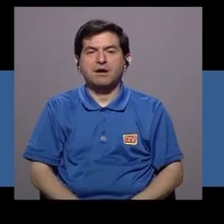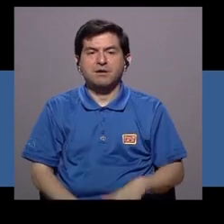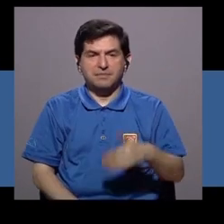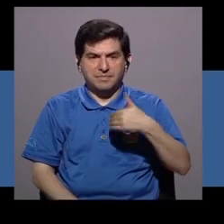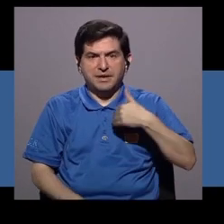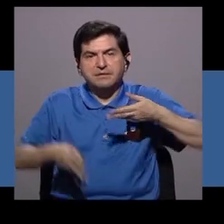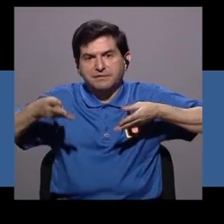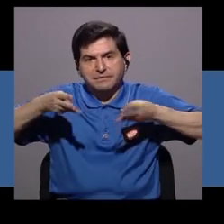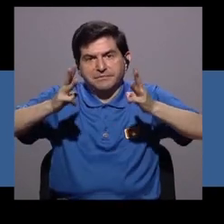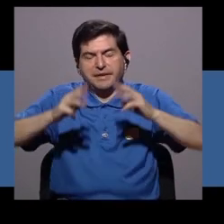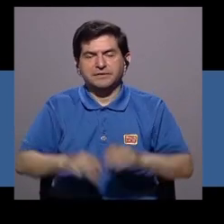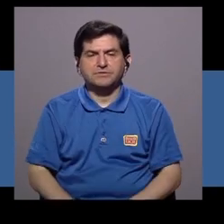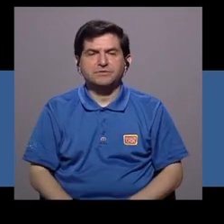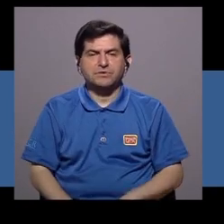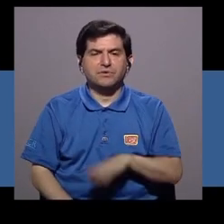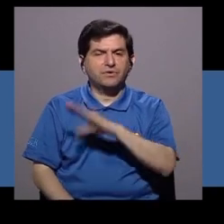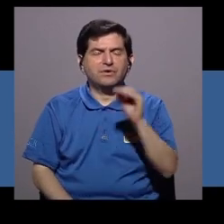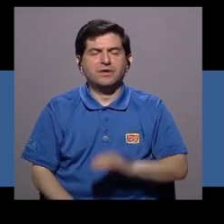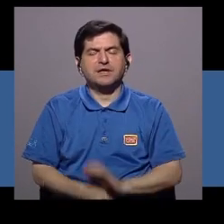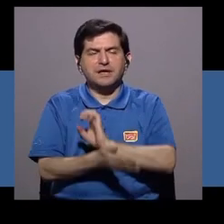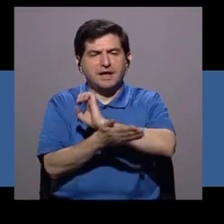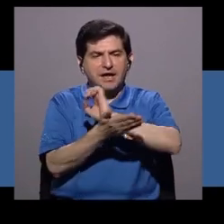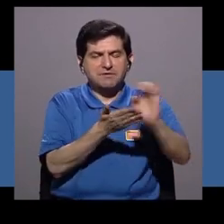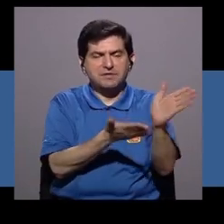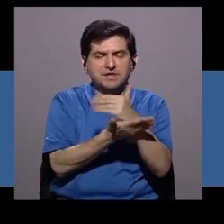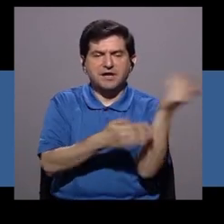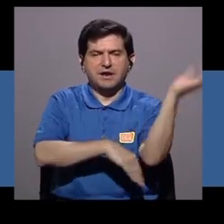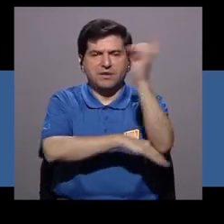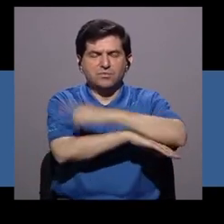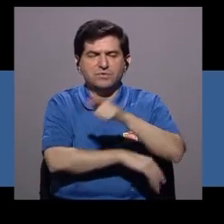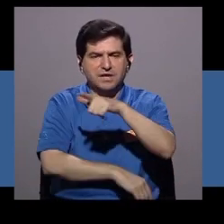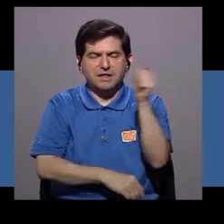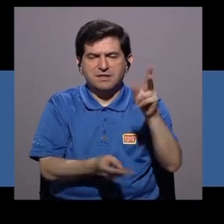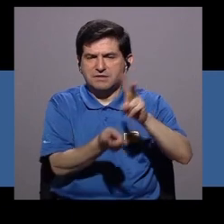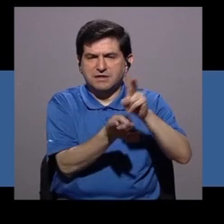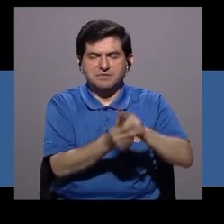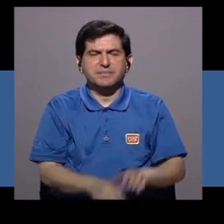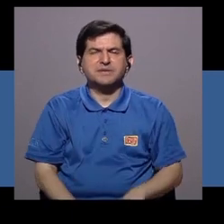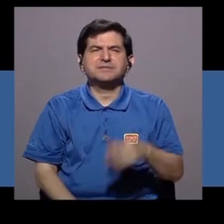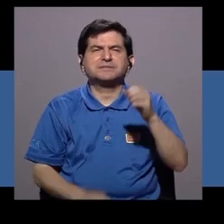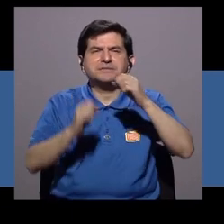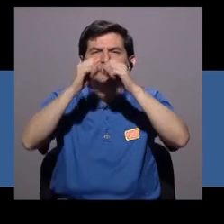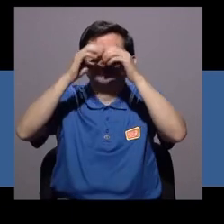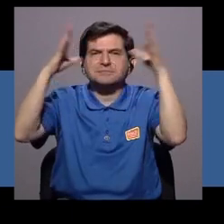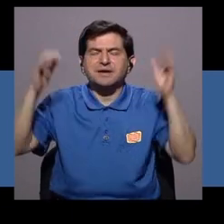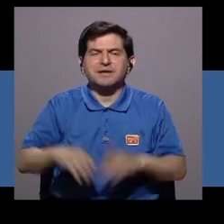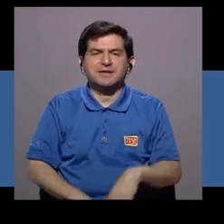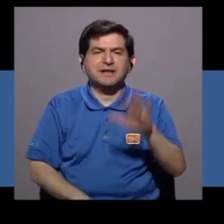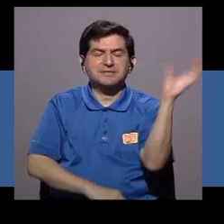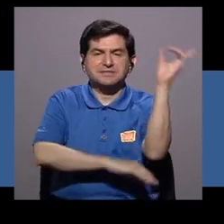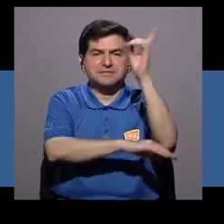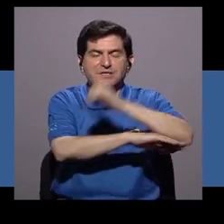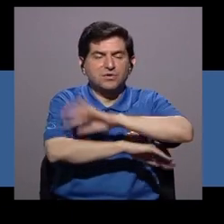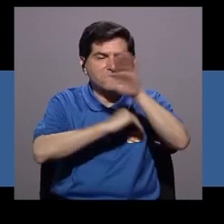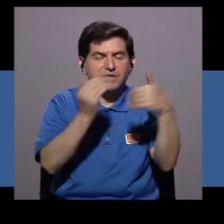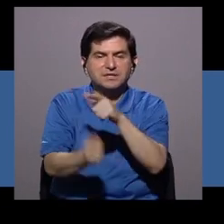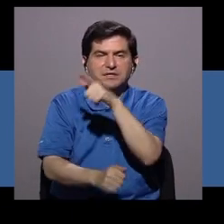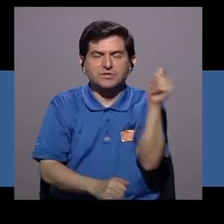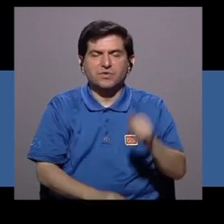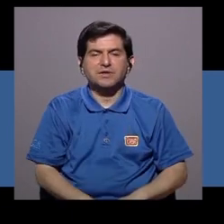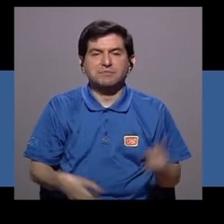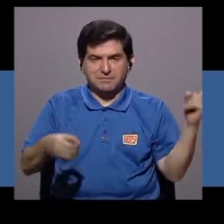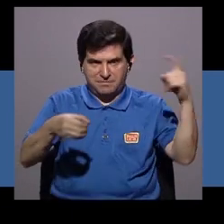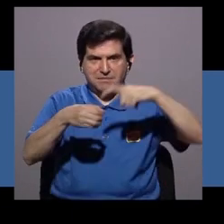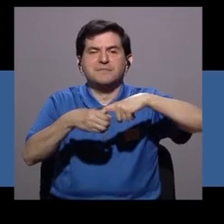abstinencia unos cuantos días al mes, imagínense que somos fértiles en promedio cinco días de todo el mes, son 100 horas